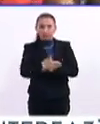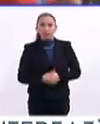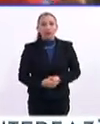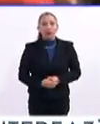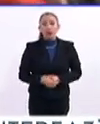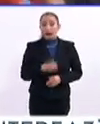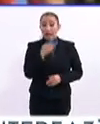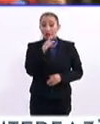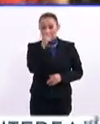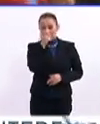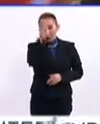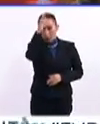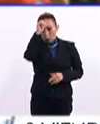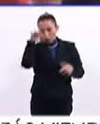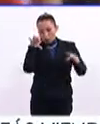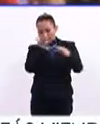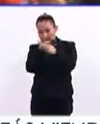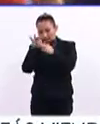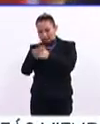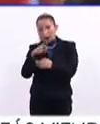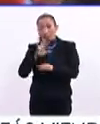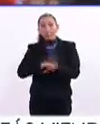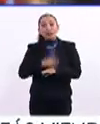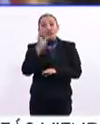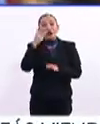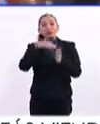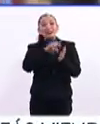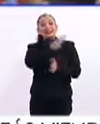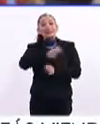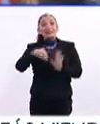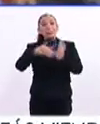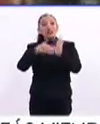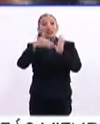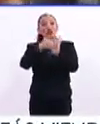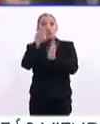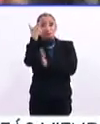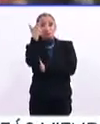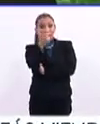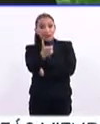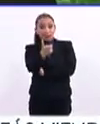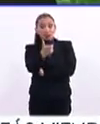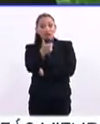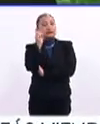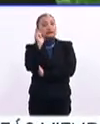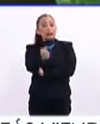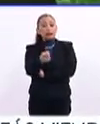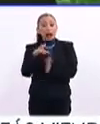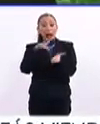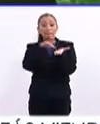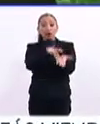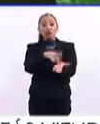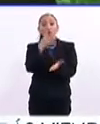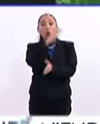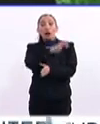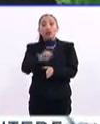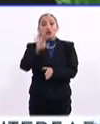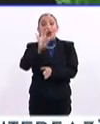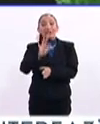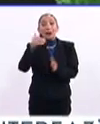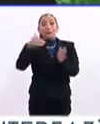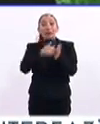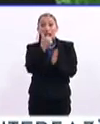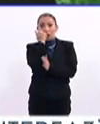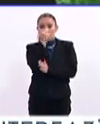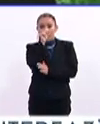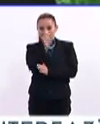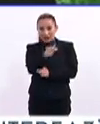Como resultado de estos convenios, se obtuvieron más de 2.300 millones de pesos, que representa un apoyo a 440 mil